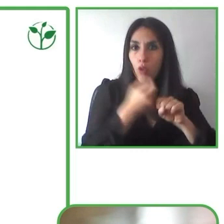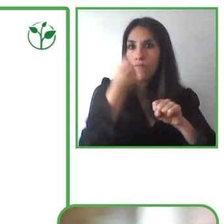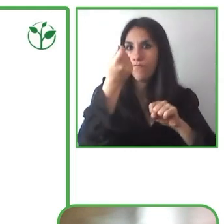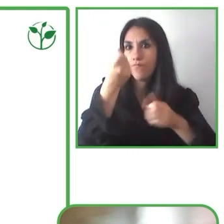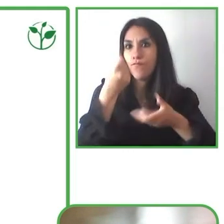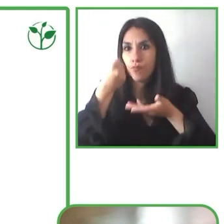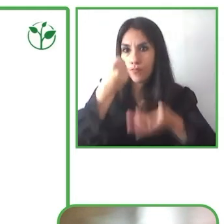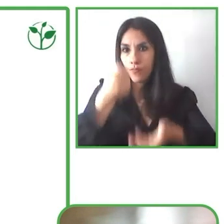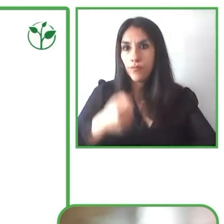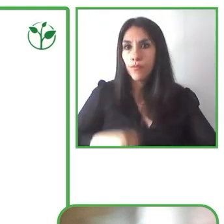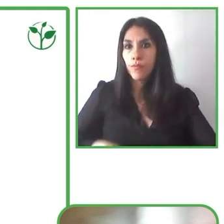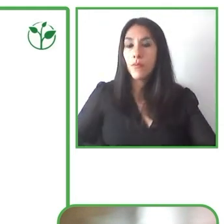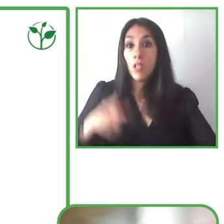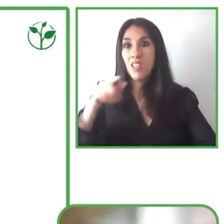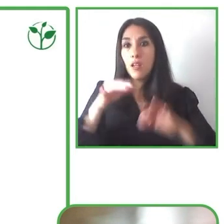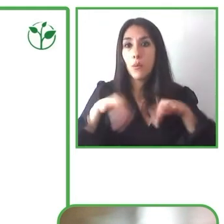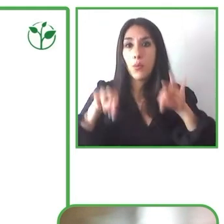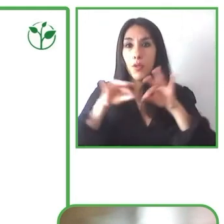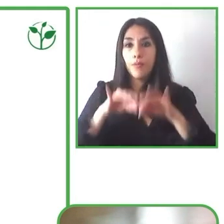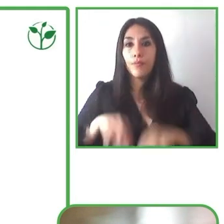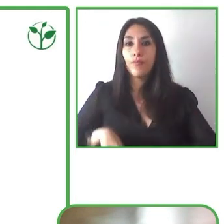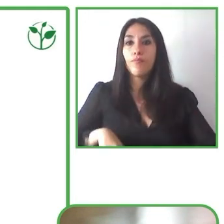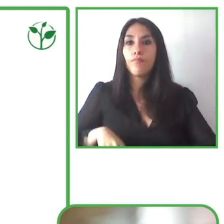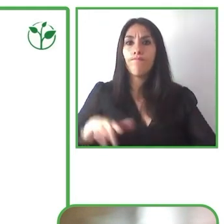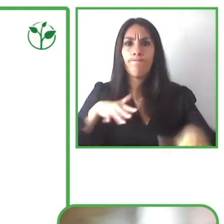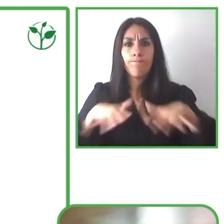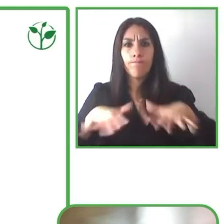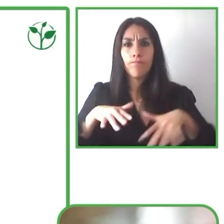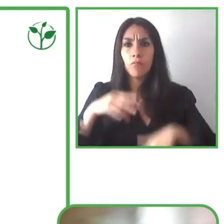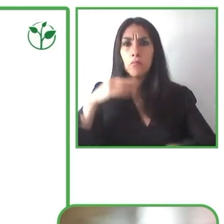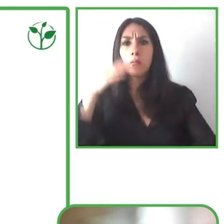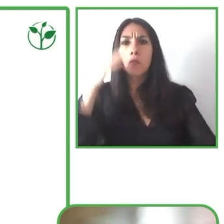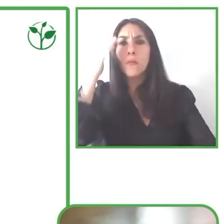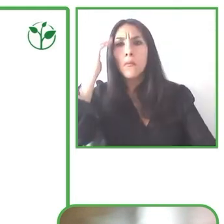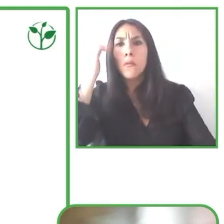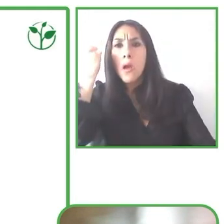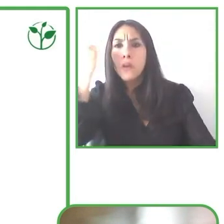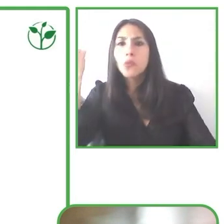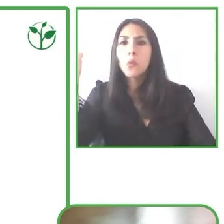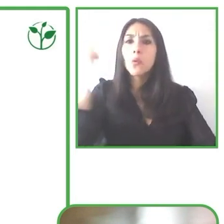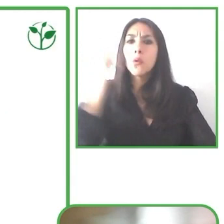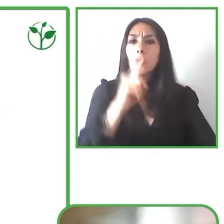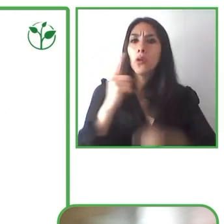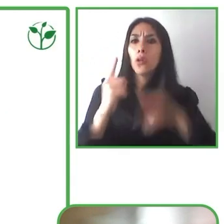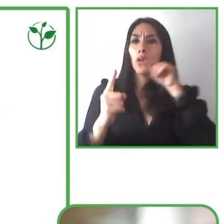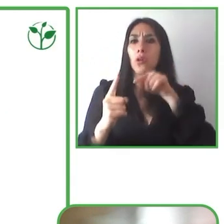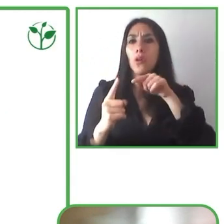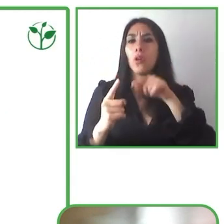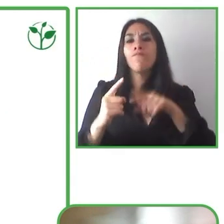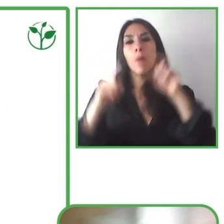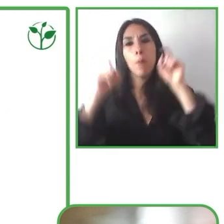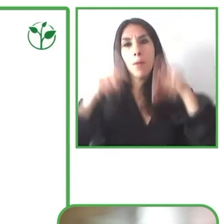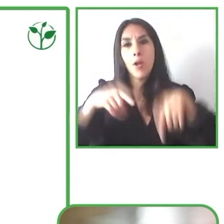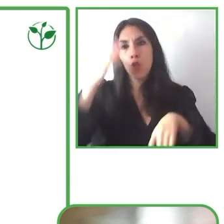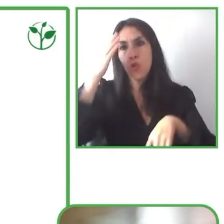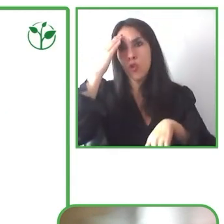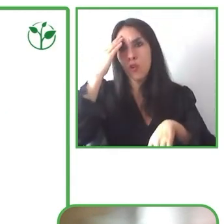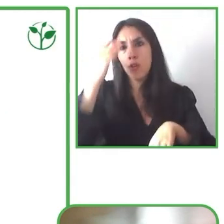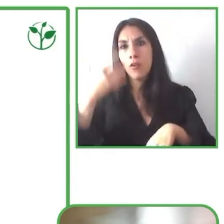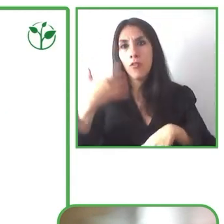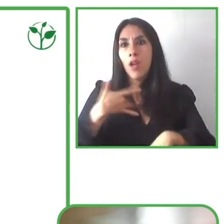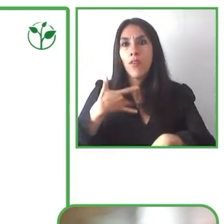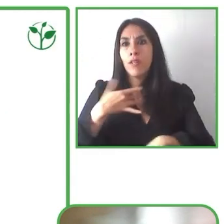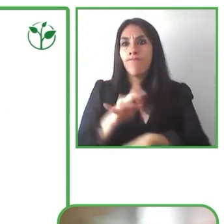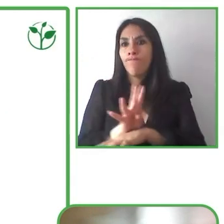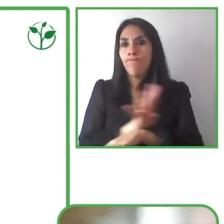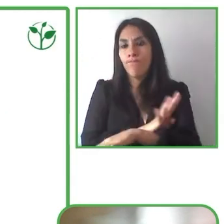con la discapacidad se acercan a nosotros, eso es que estamos cumpliendo con nuestro objetivo de sensibilización. La siguiente diapositiva ya